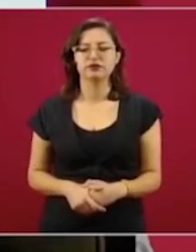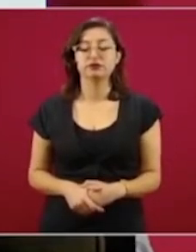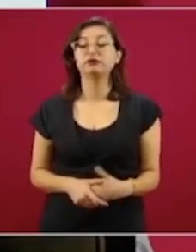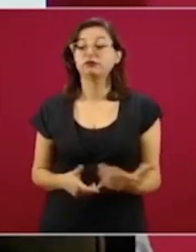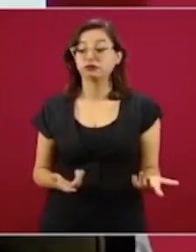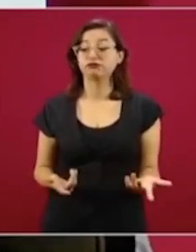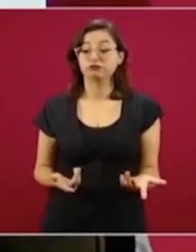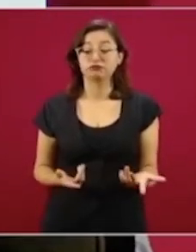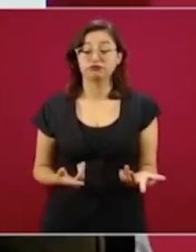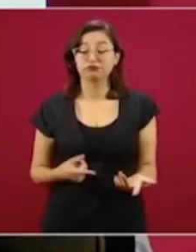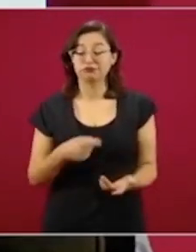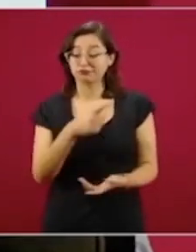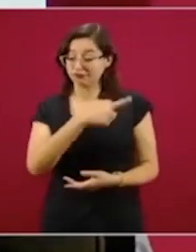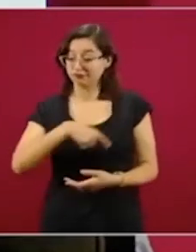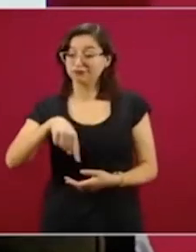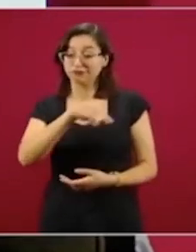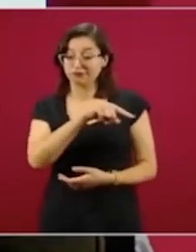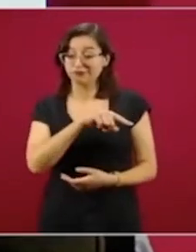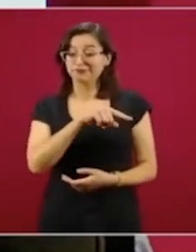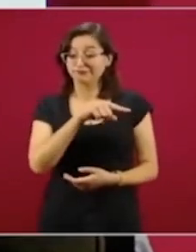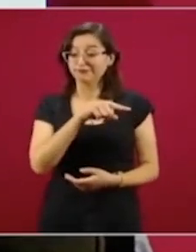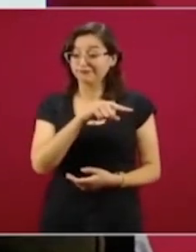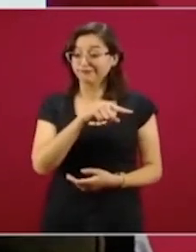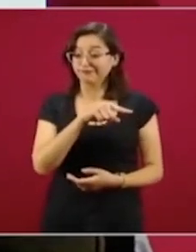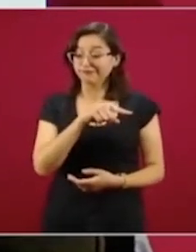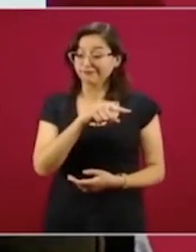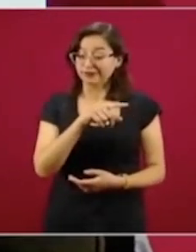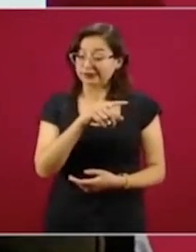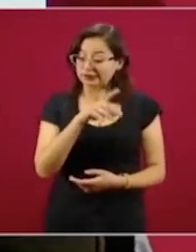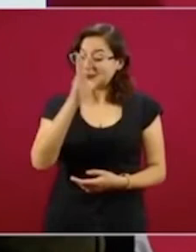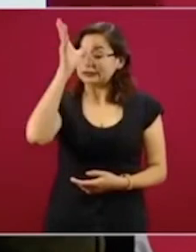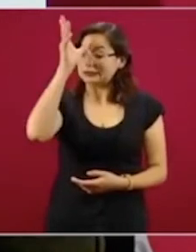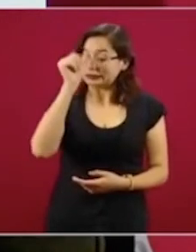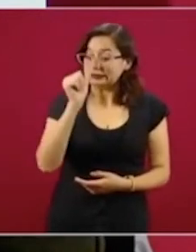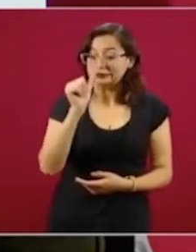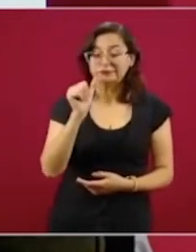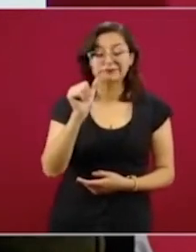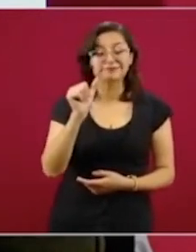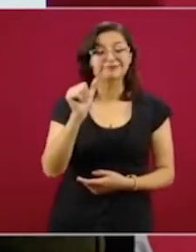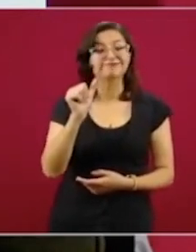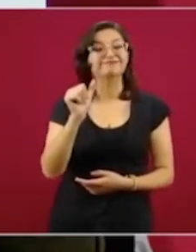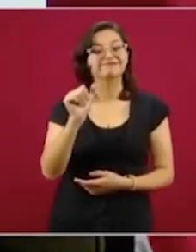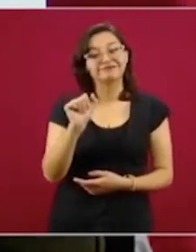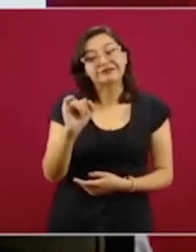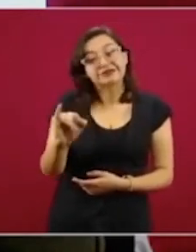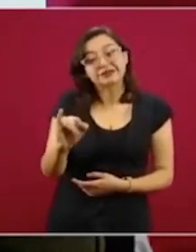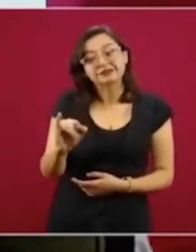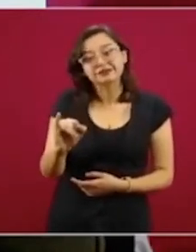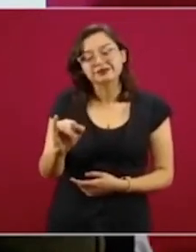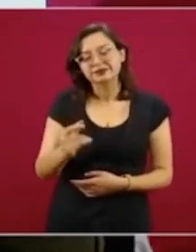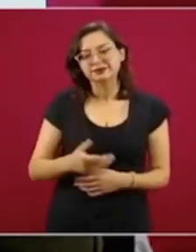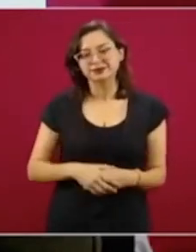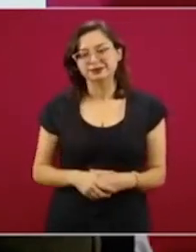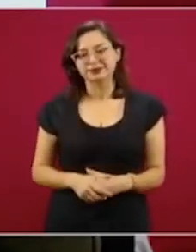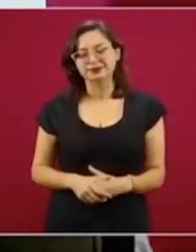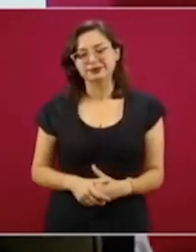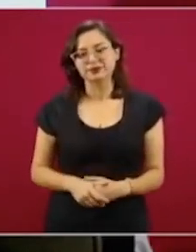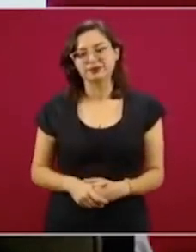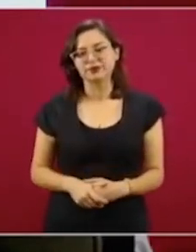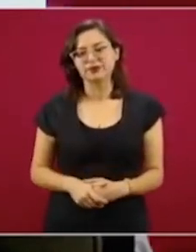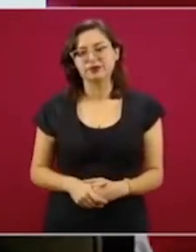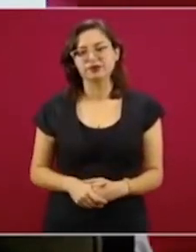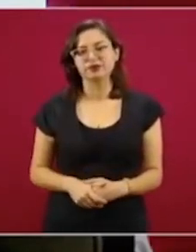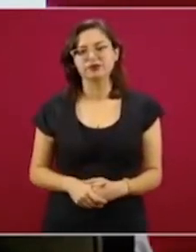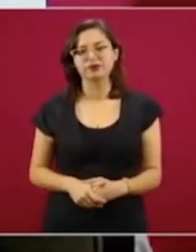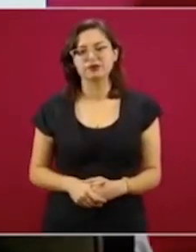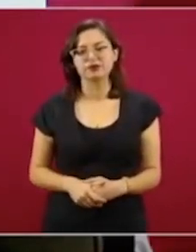admite, de